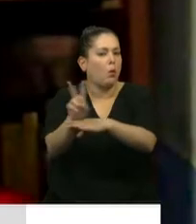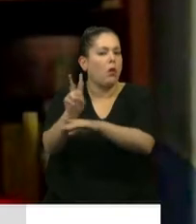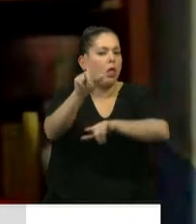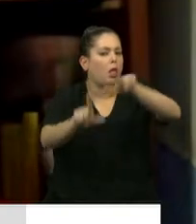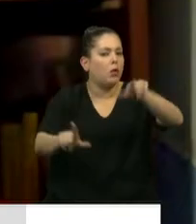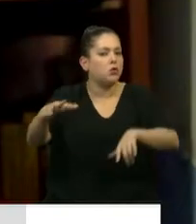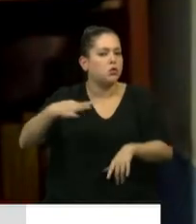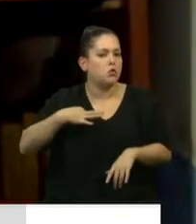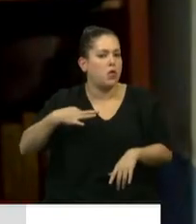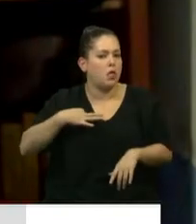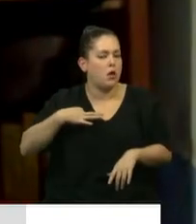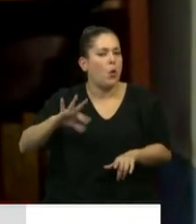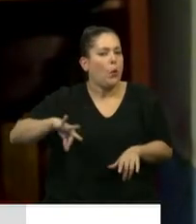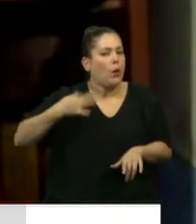conciudadanos,